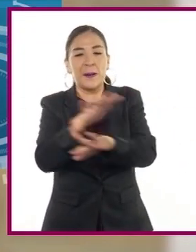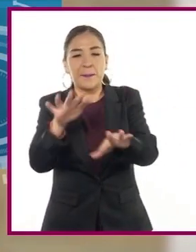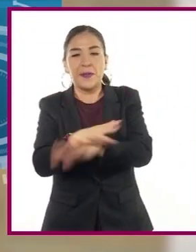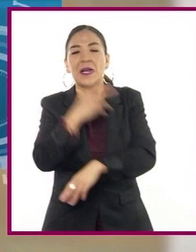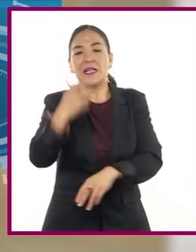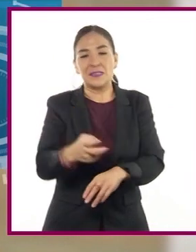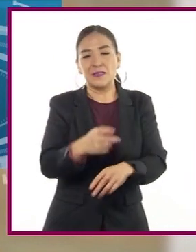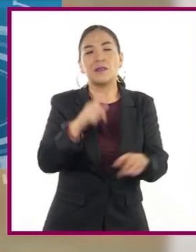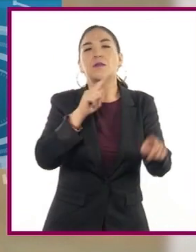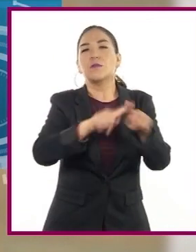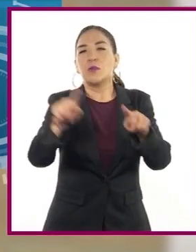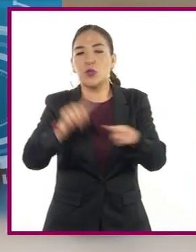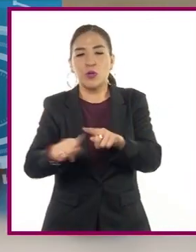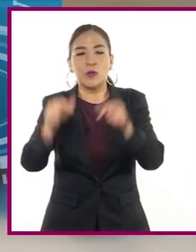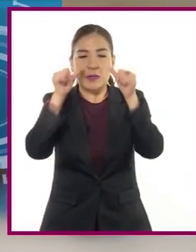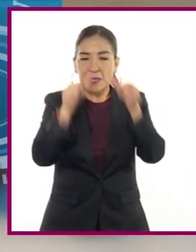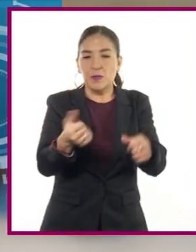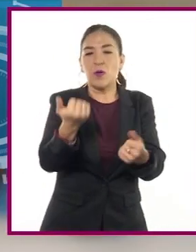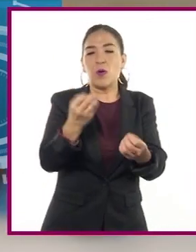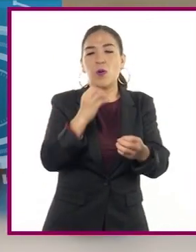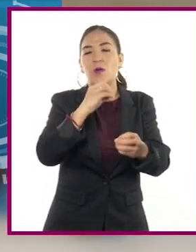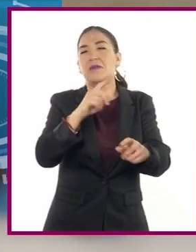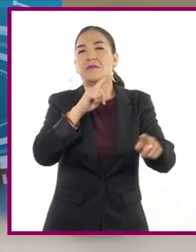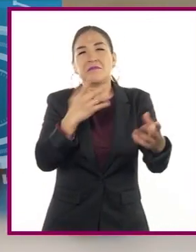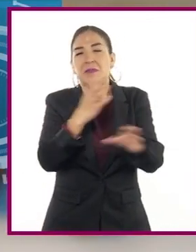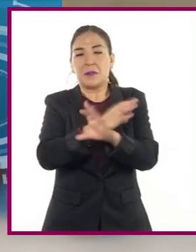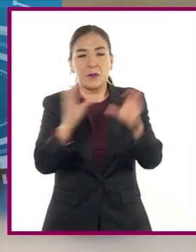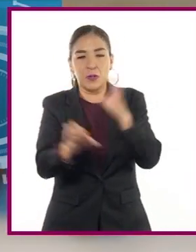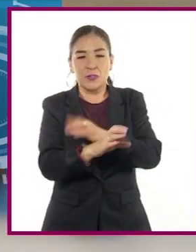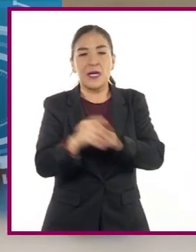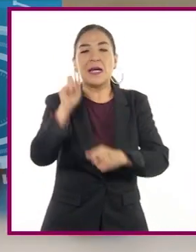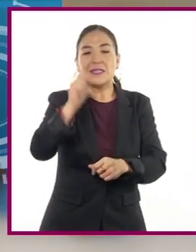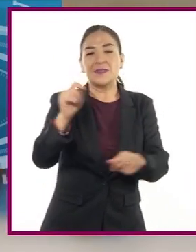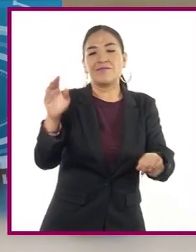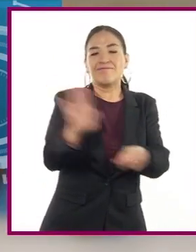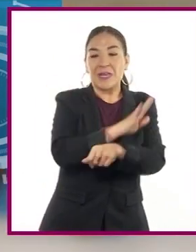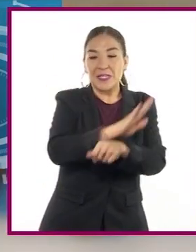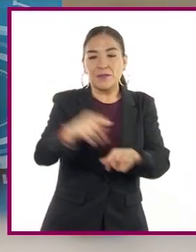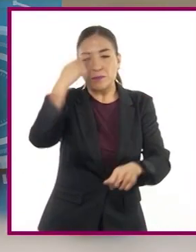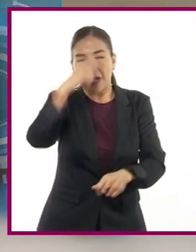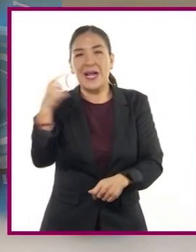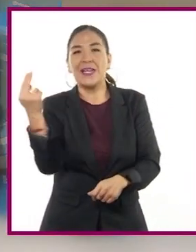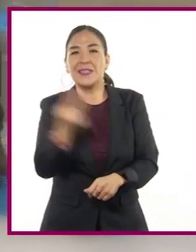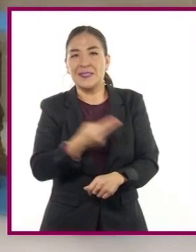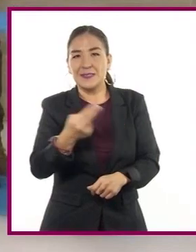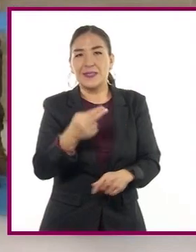producto o un servicio. Su objetivo es satisfacer una necesidad.